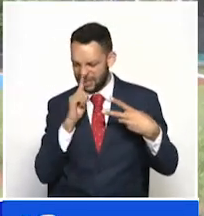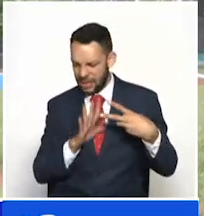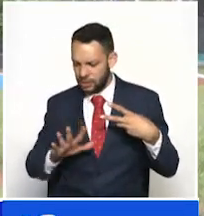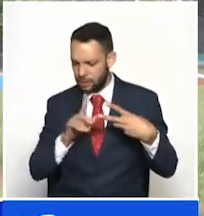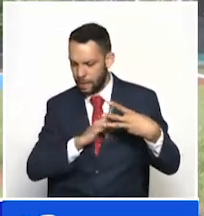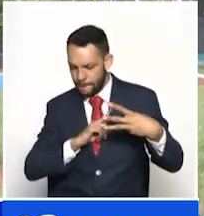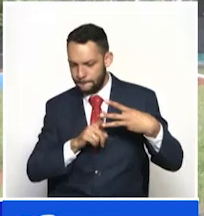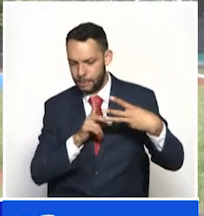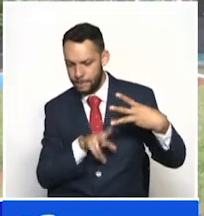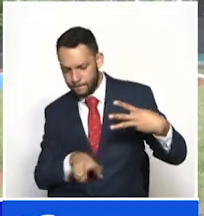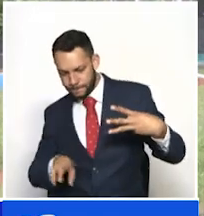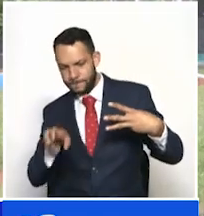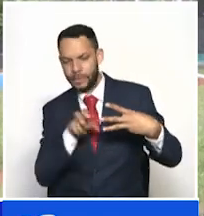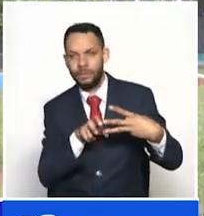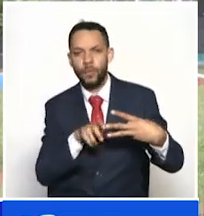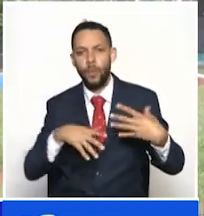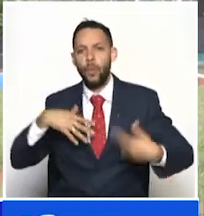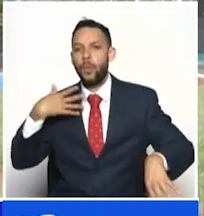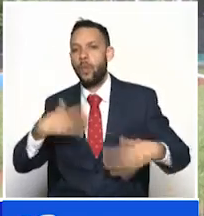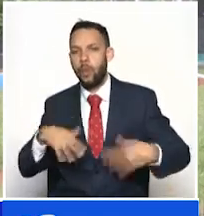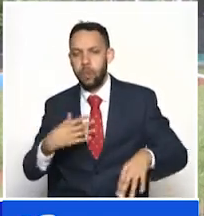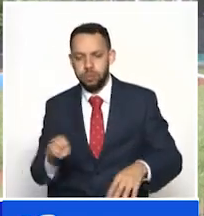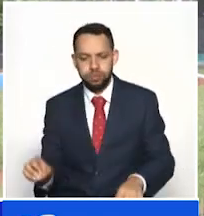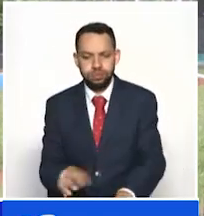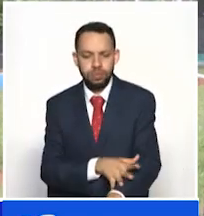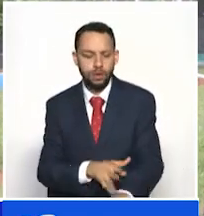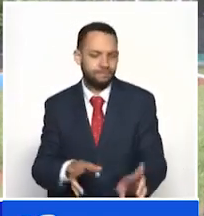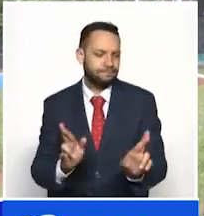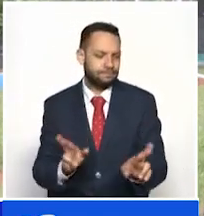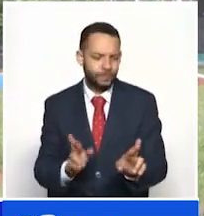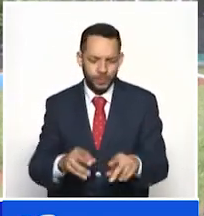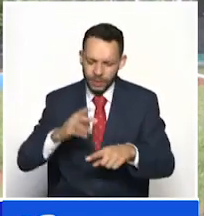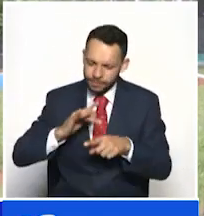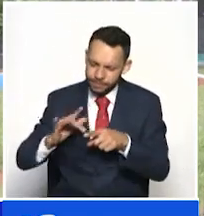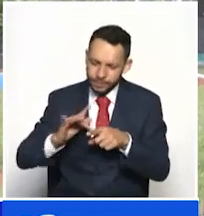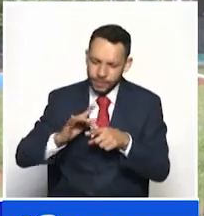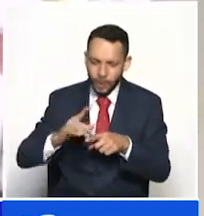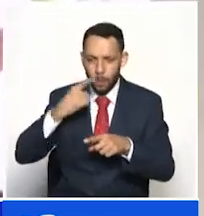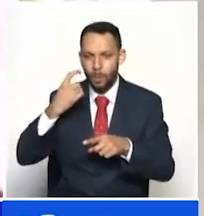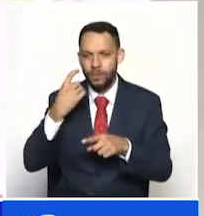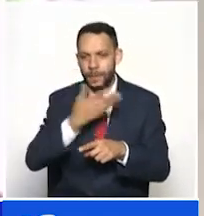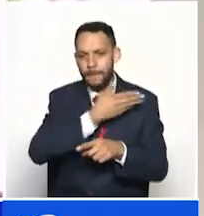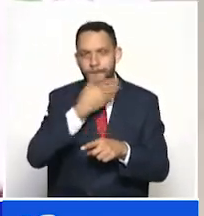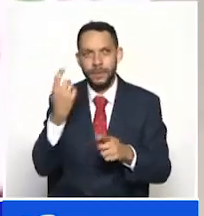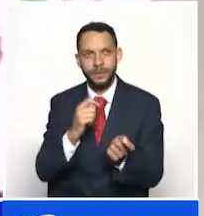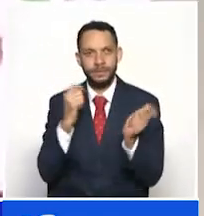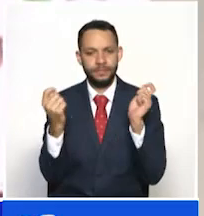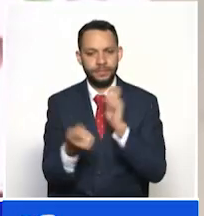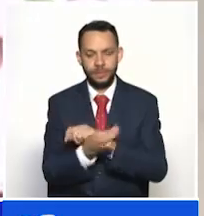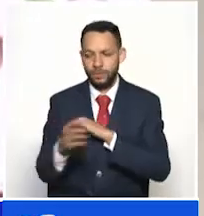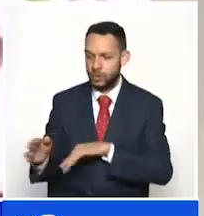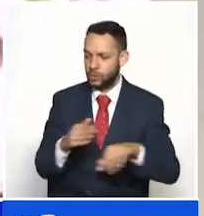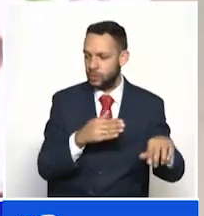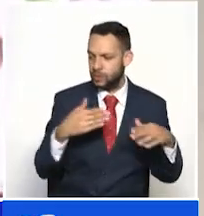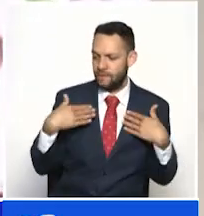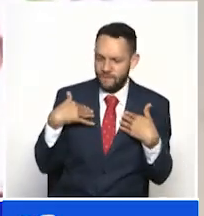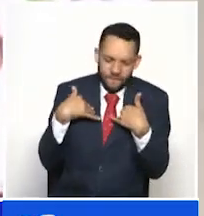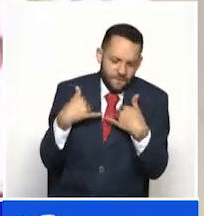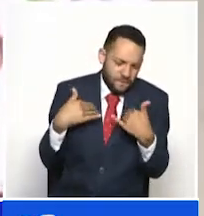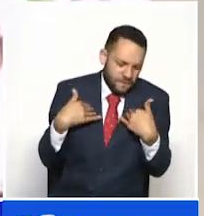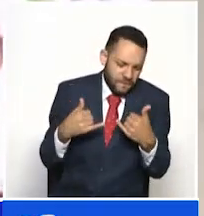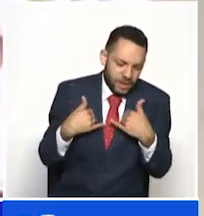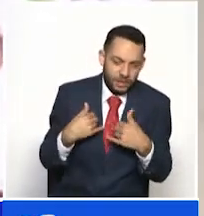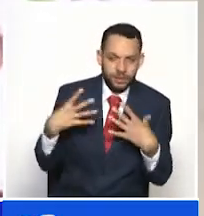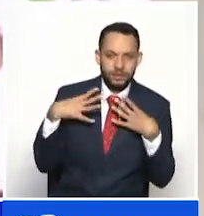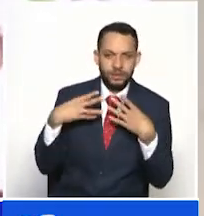dentro de la categoría sub-20 esperando pues seguir entrenando para buscar mejores resultados. Muy feliz con los resultados, en 5